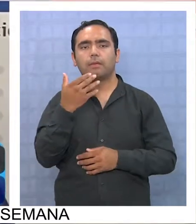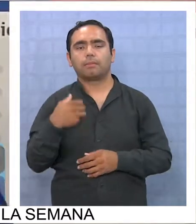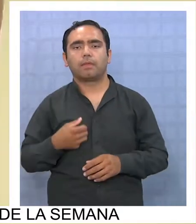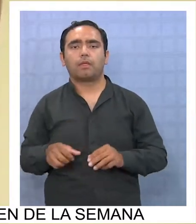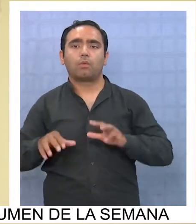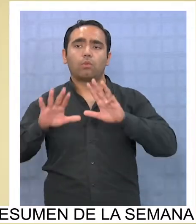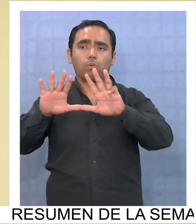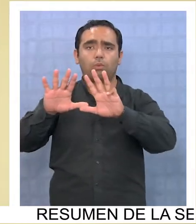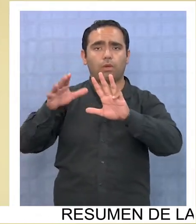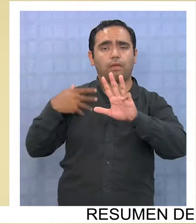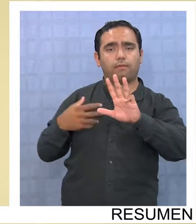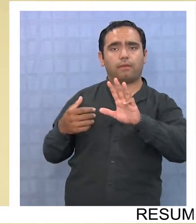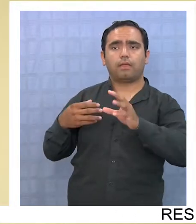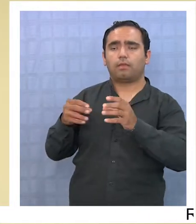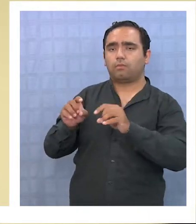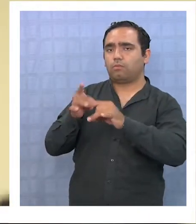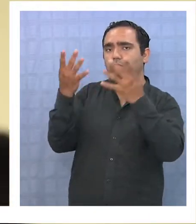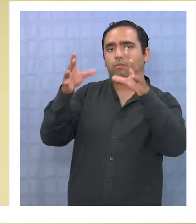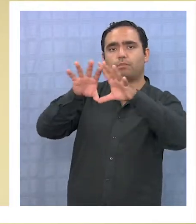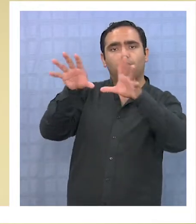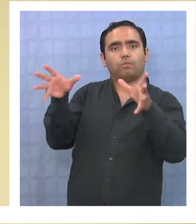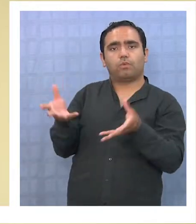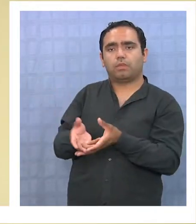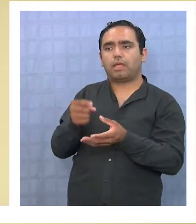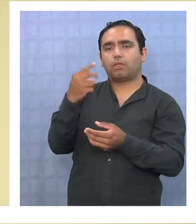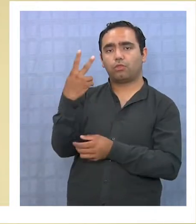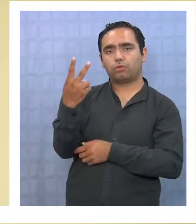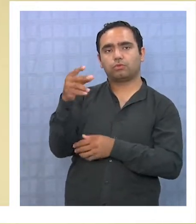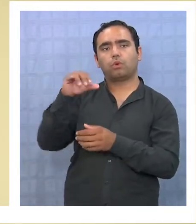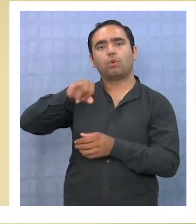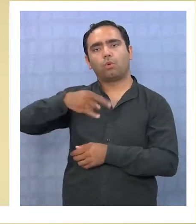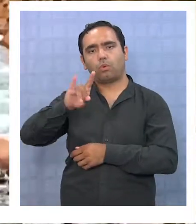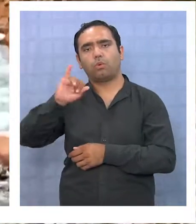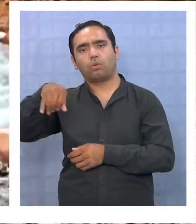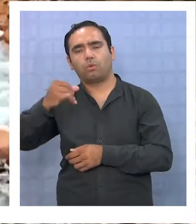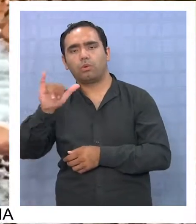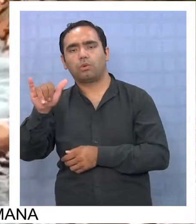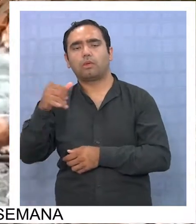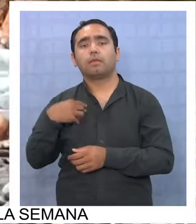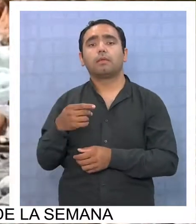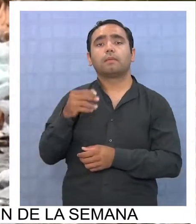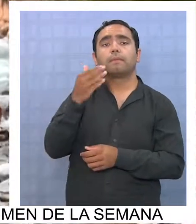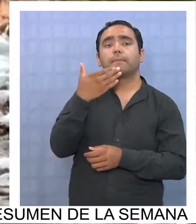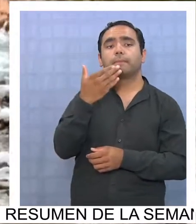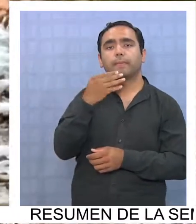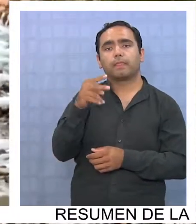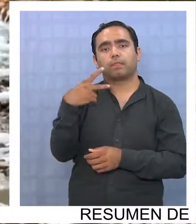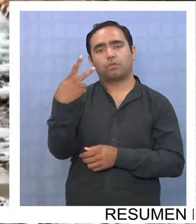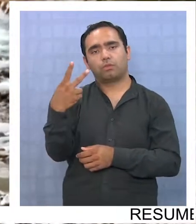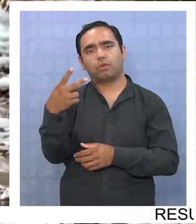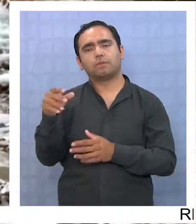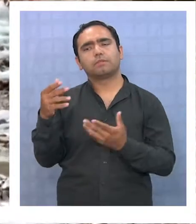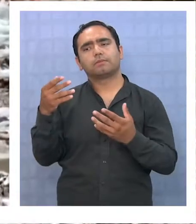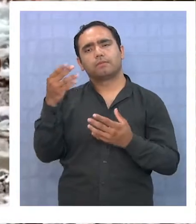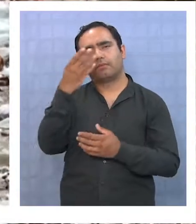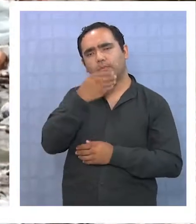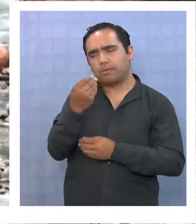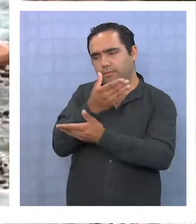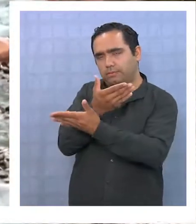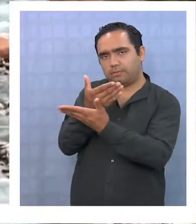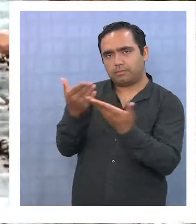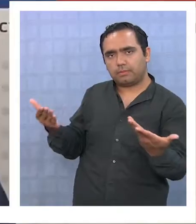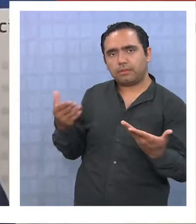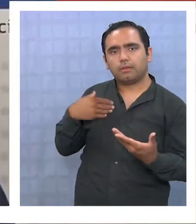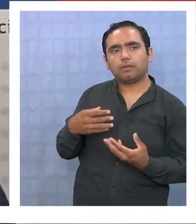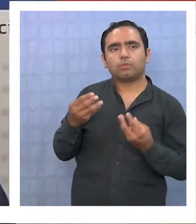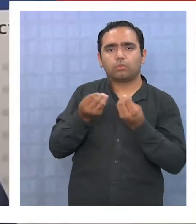los nueve patrimonios que tiene Argentina, dos están en Jujuy. Más una reserva, más dos reservas de la biosfera. Así que tiene